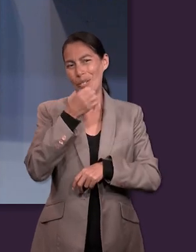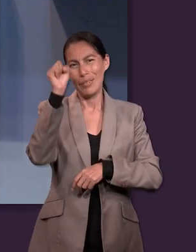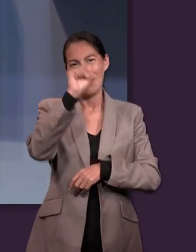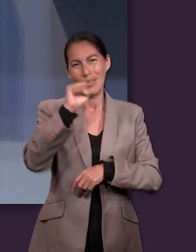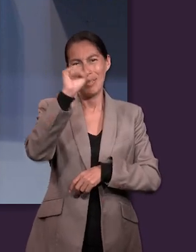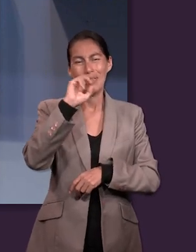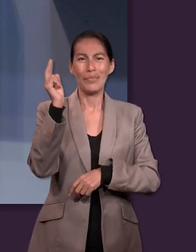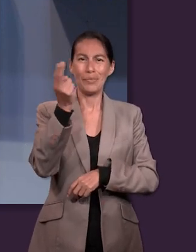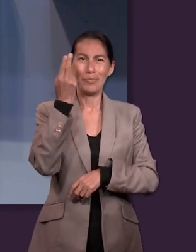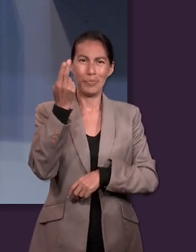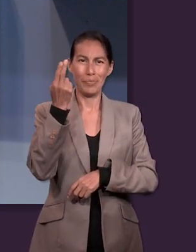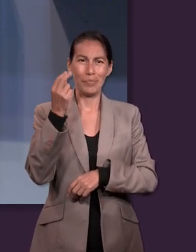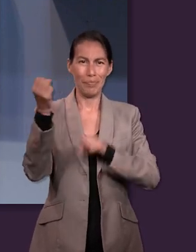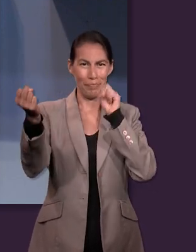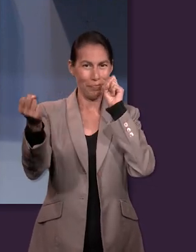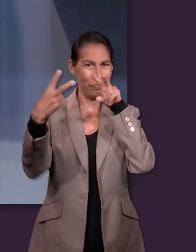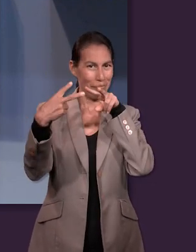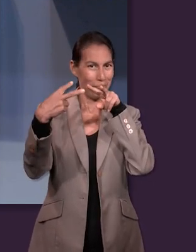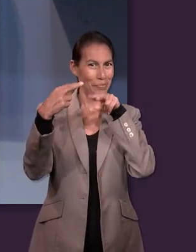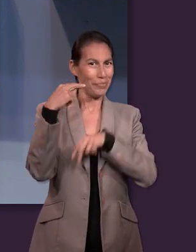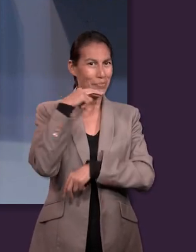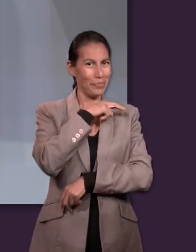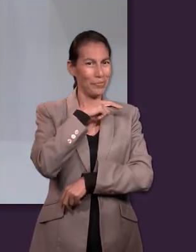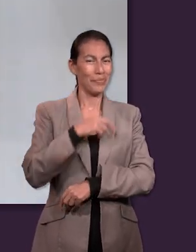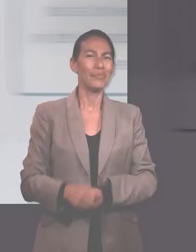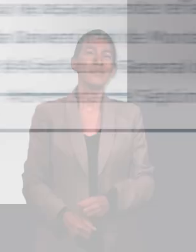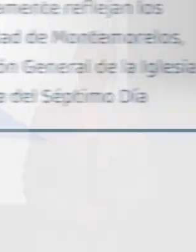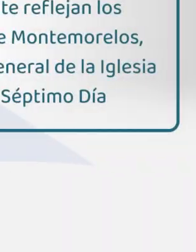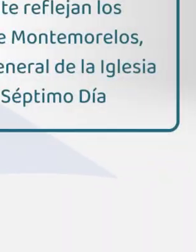de Escuela Sabática Universitaria. Nos vemos pronto.